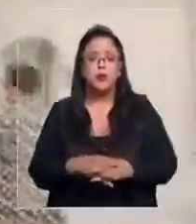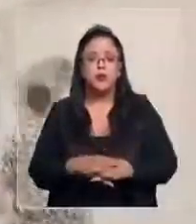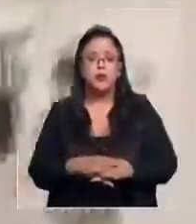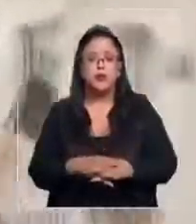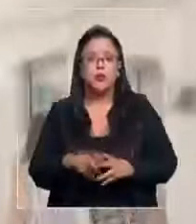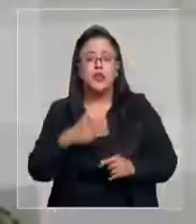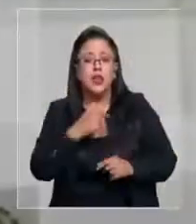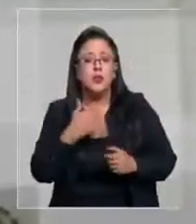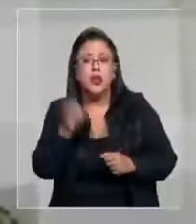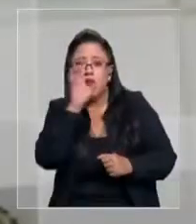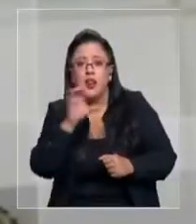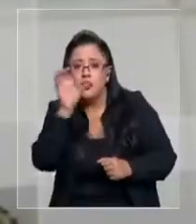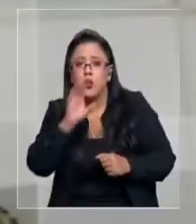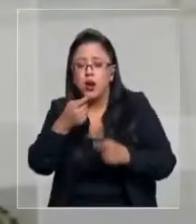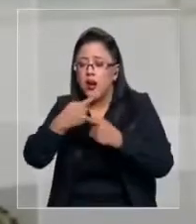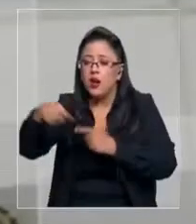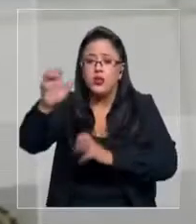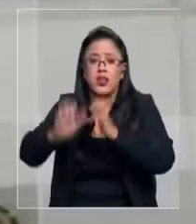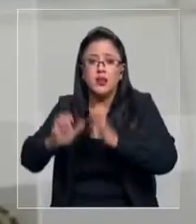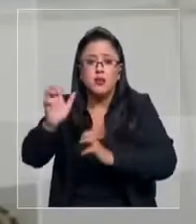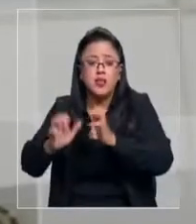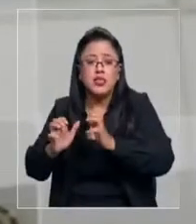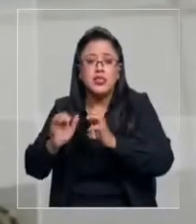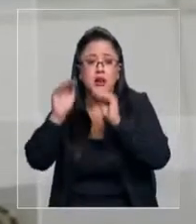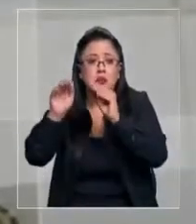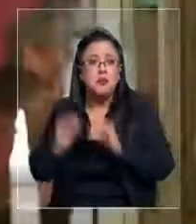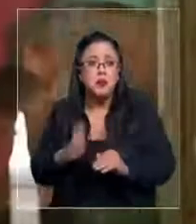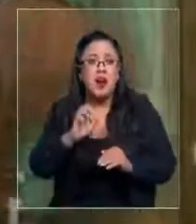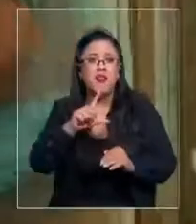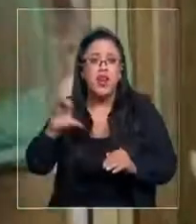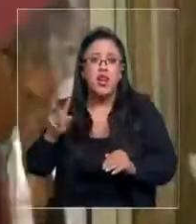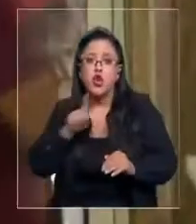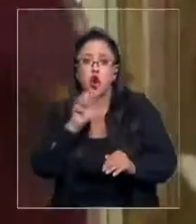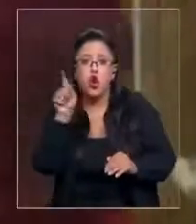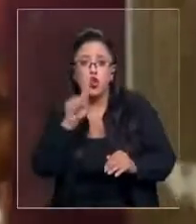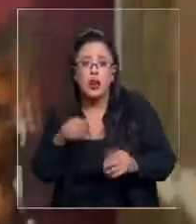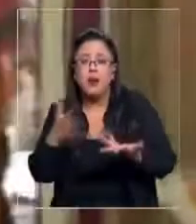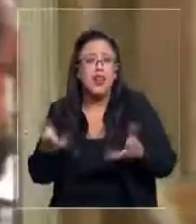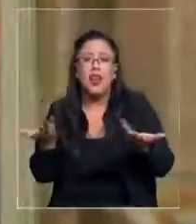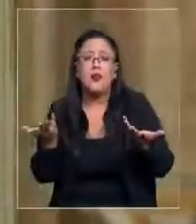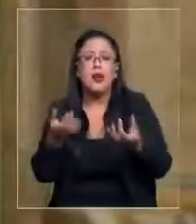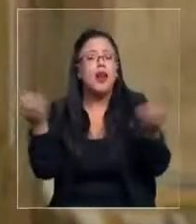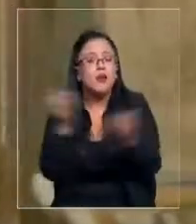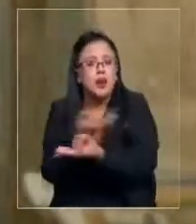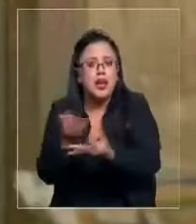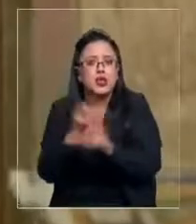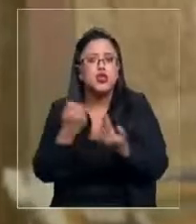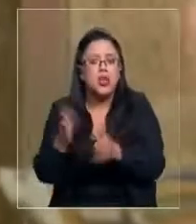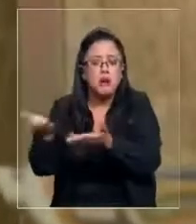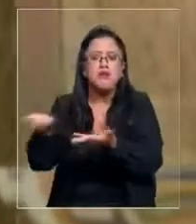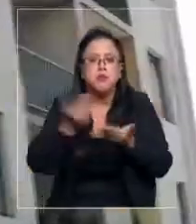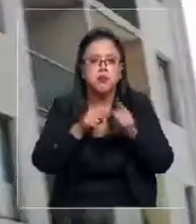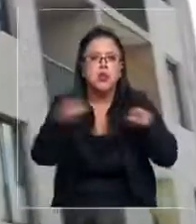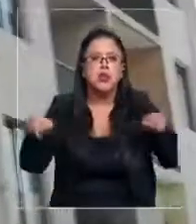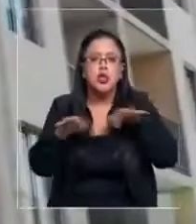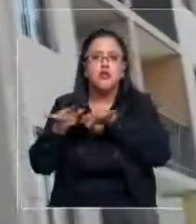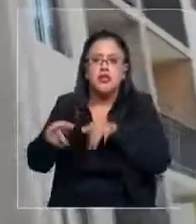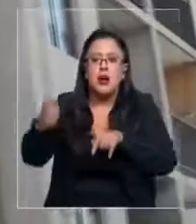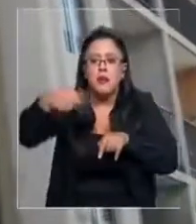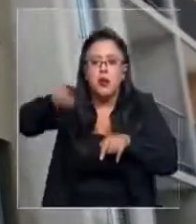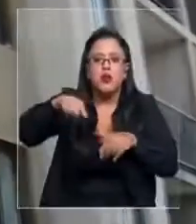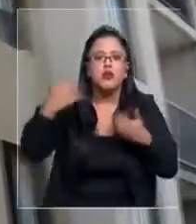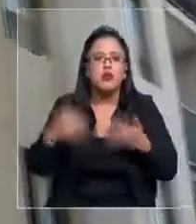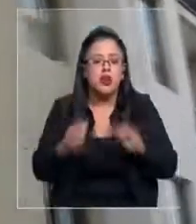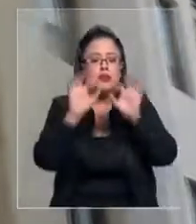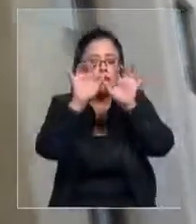una versión de la empresa de administración Las Bellotas. Sin cámaras, nos recibieron en sus oficinas para explicar que estaban preparando un informe de